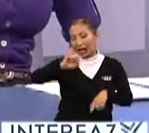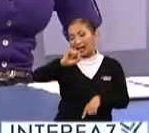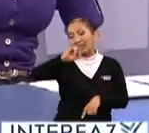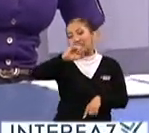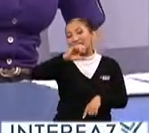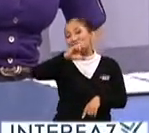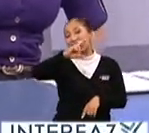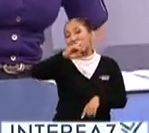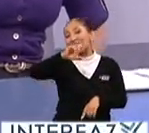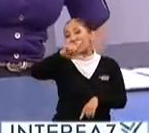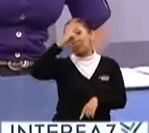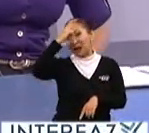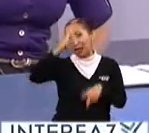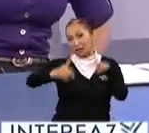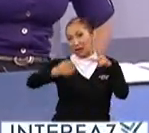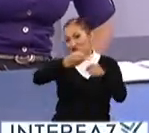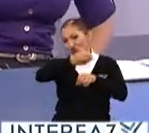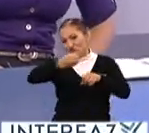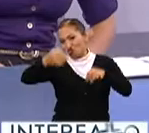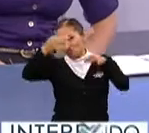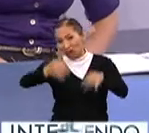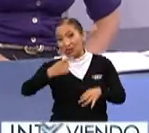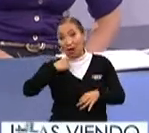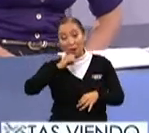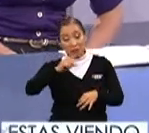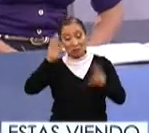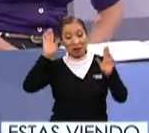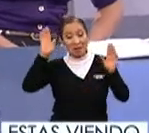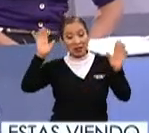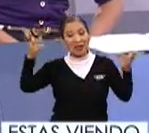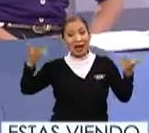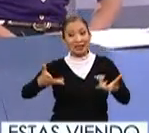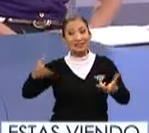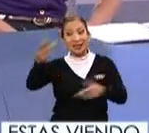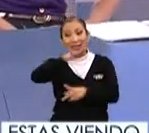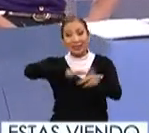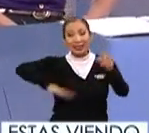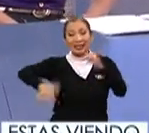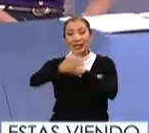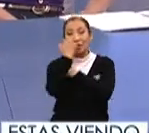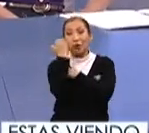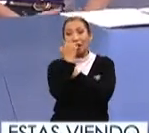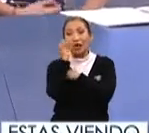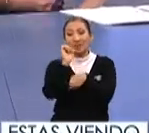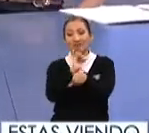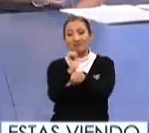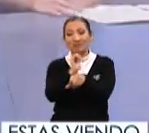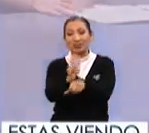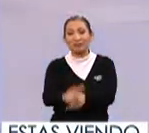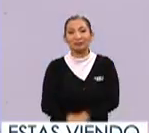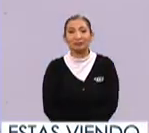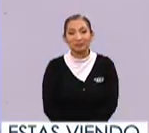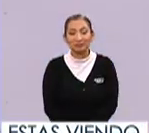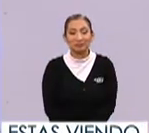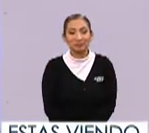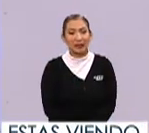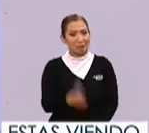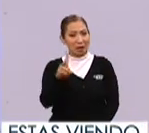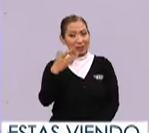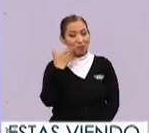para poder darle consistencia a los diálogos. Y bueno, también es maravilloso el trabajo que hicieron ahí a nivel académico, a nivel actoral. Y es que es muy